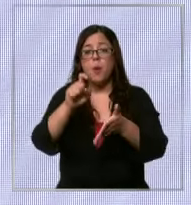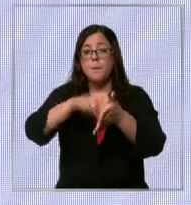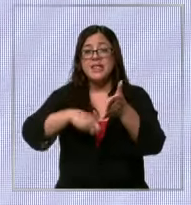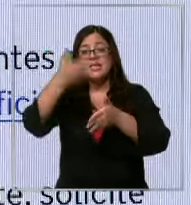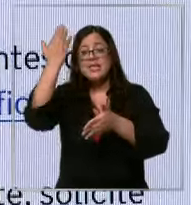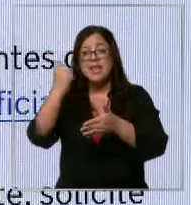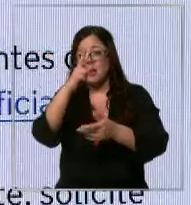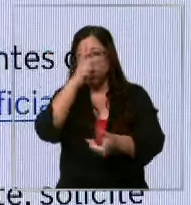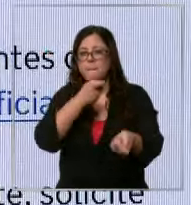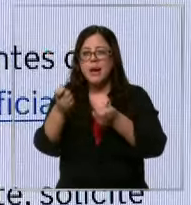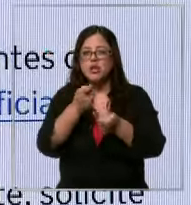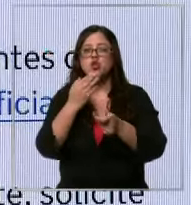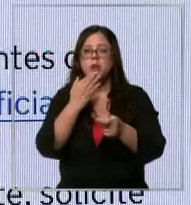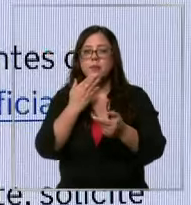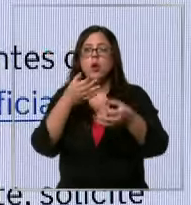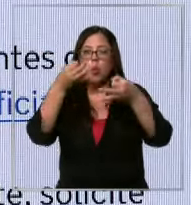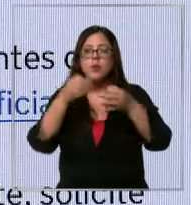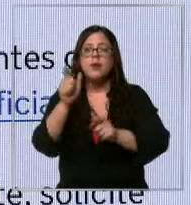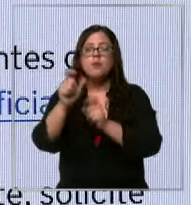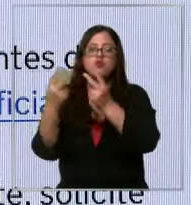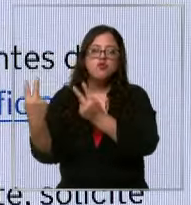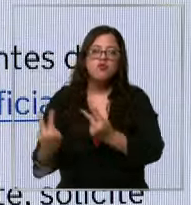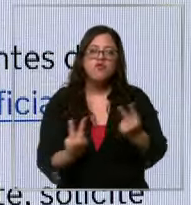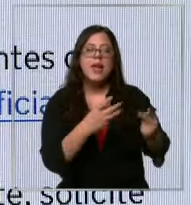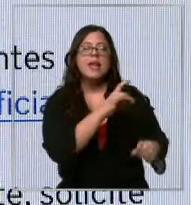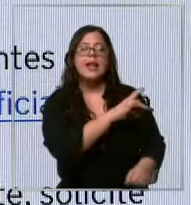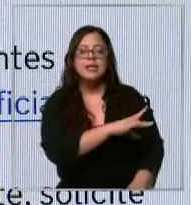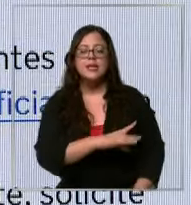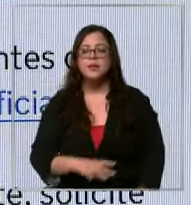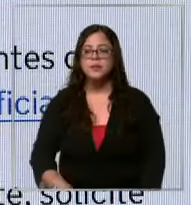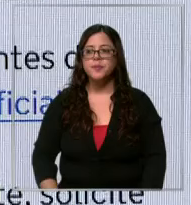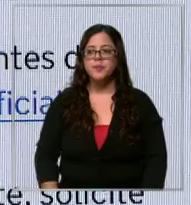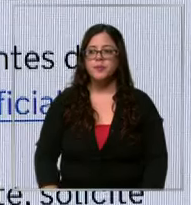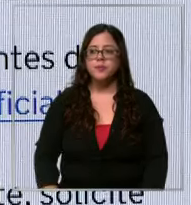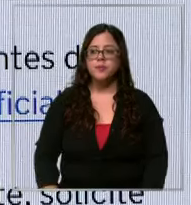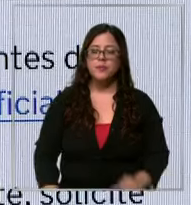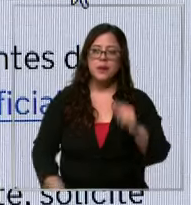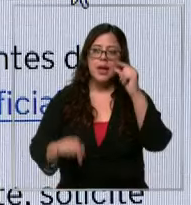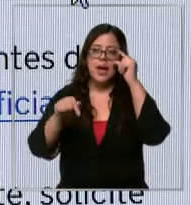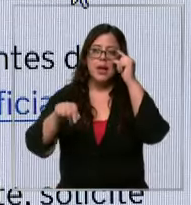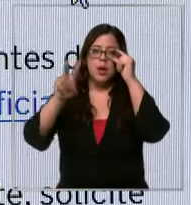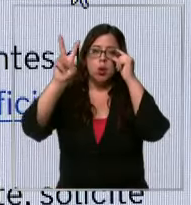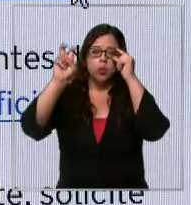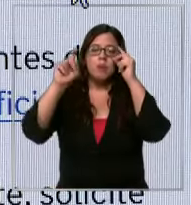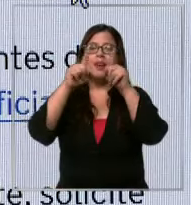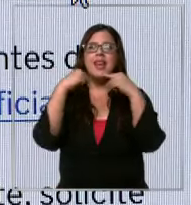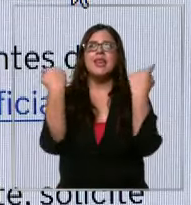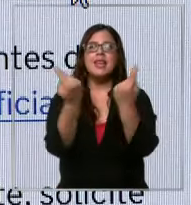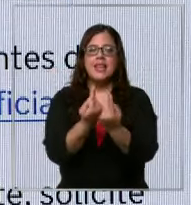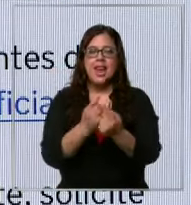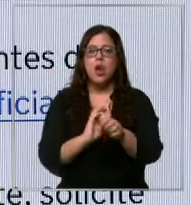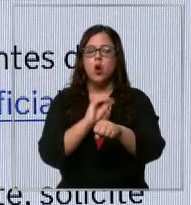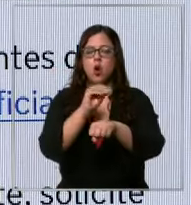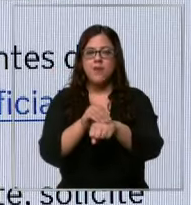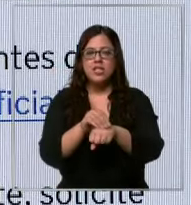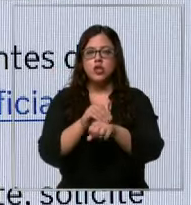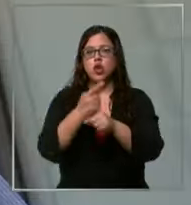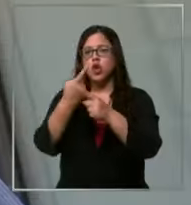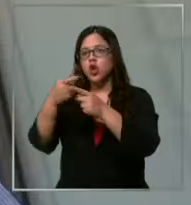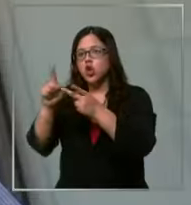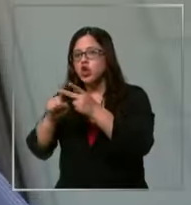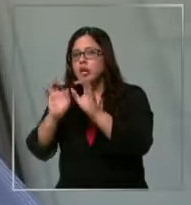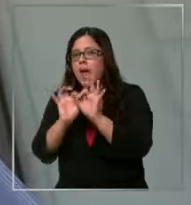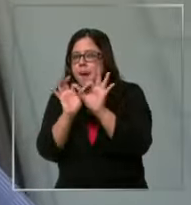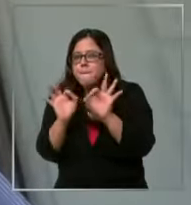meses una similar, también dirigida a quienes viajen a Chile. Tiene un carácter general muchas veces la advertencia y otras con carácter